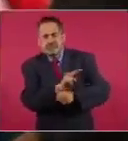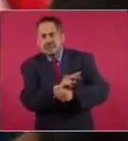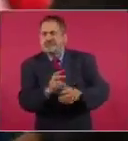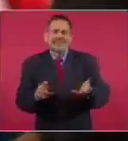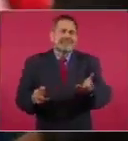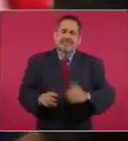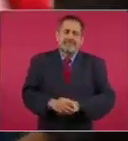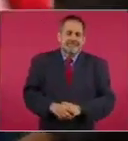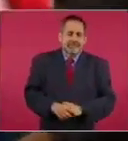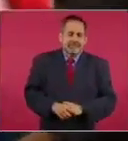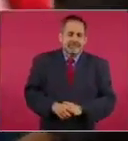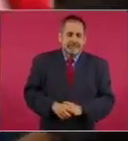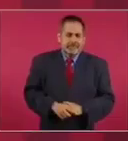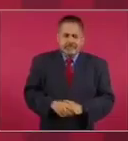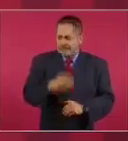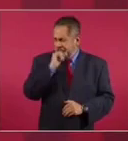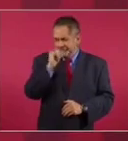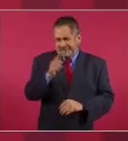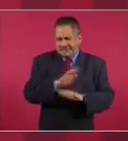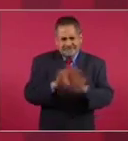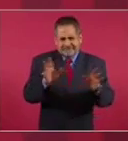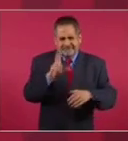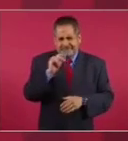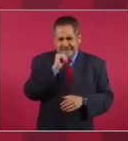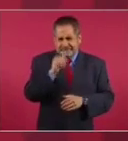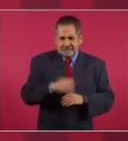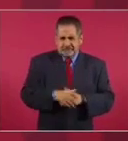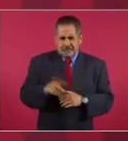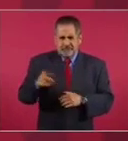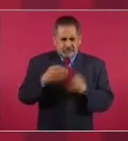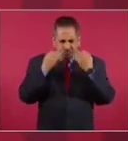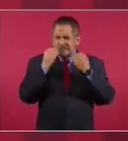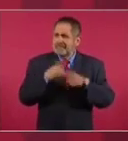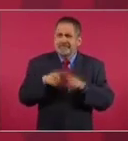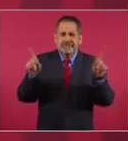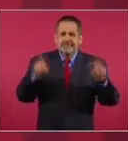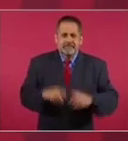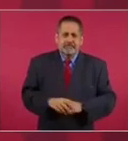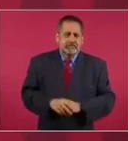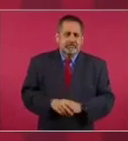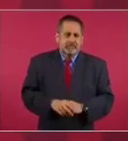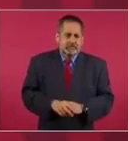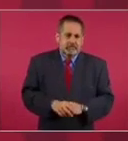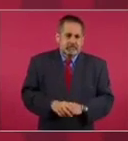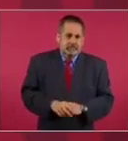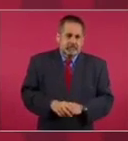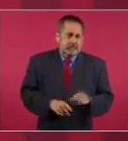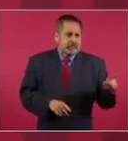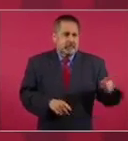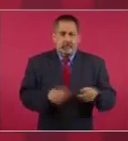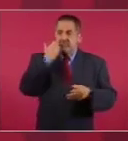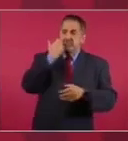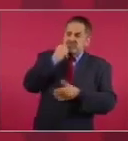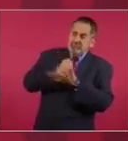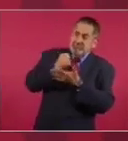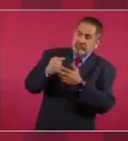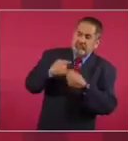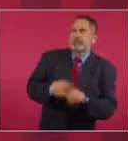no, para nada, no es distinto. Ahora, si se quiere forzar, pues,